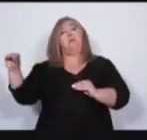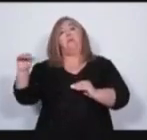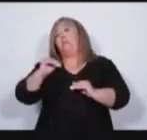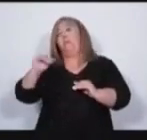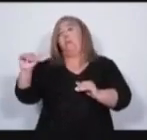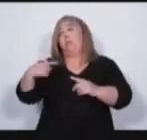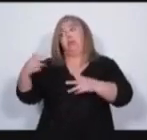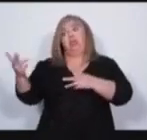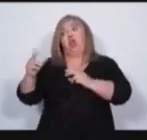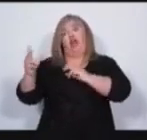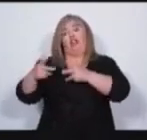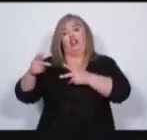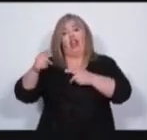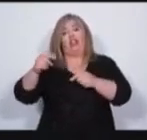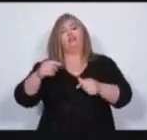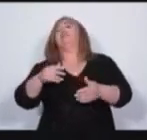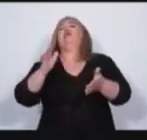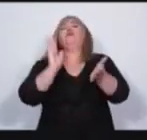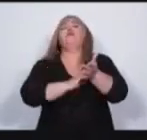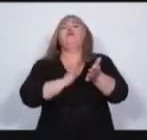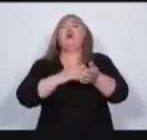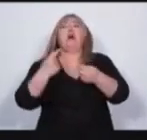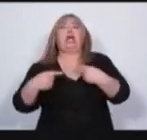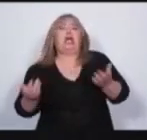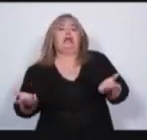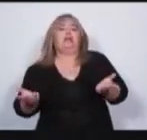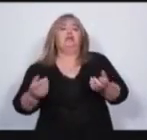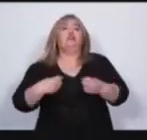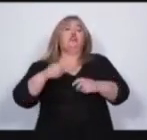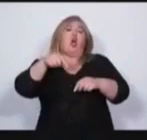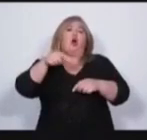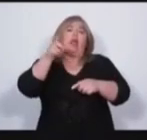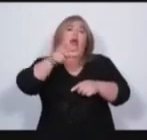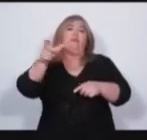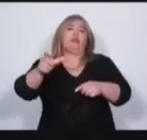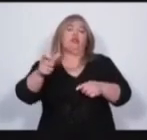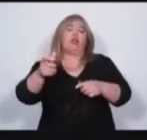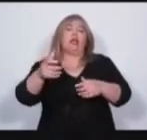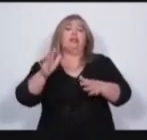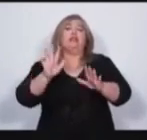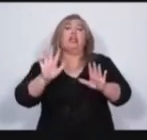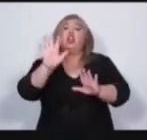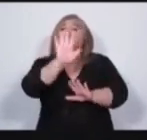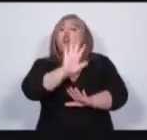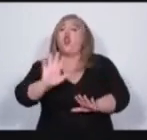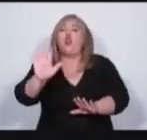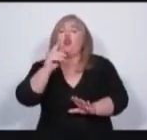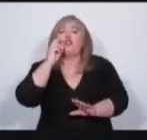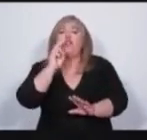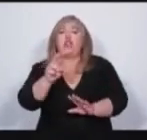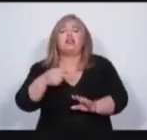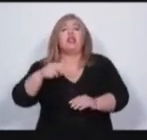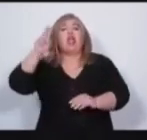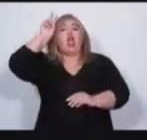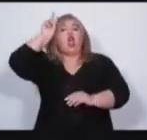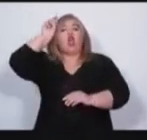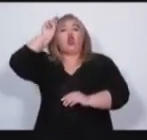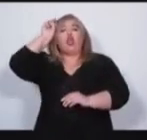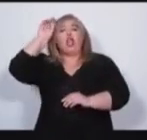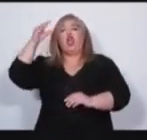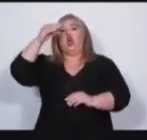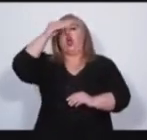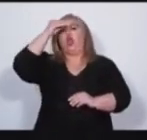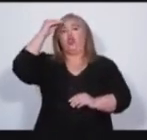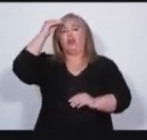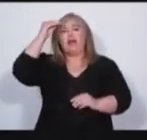relevo de pruebas. Ahora quiero hablarle a los invisibles de Mendoza, a los invisibilizados por Cornejo, por Demarchi, y